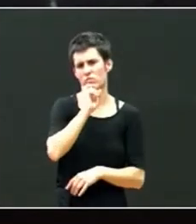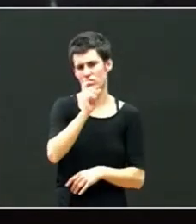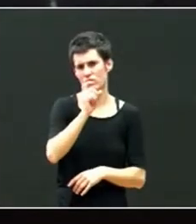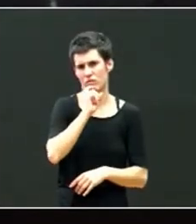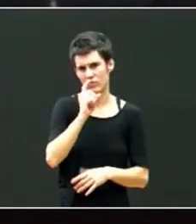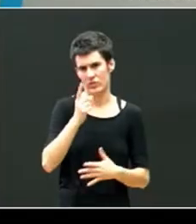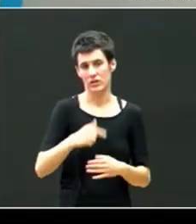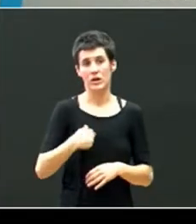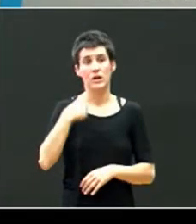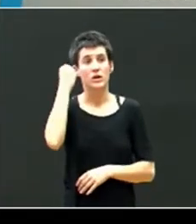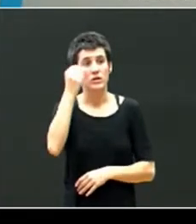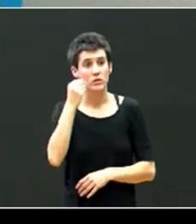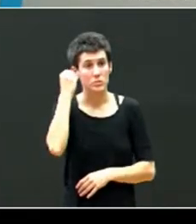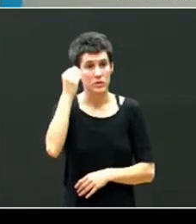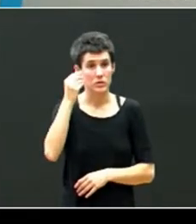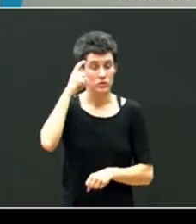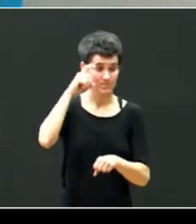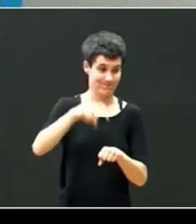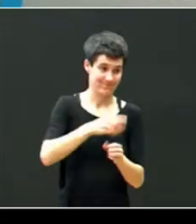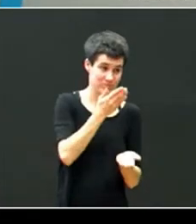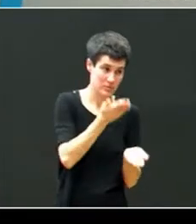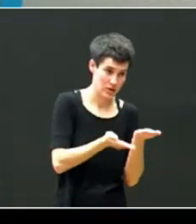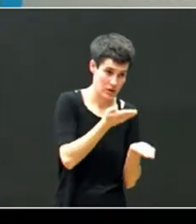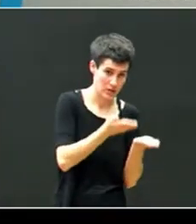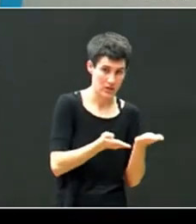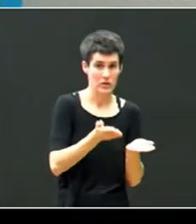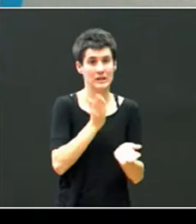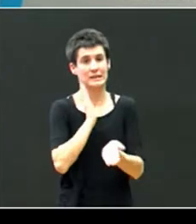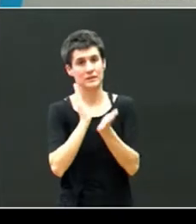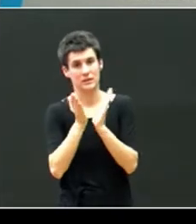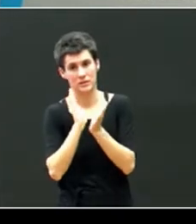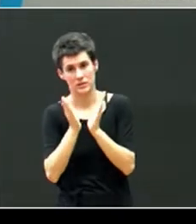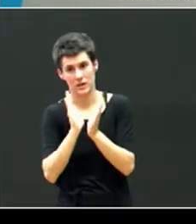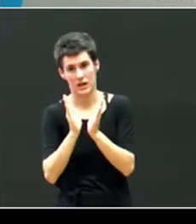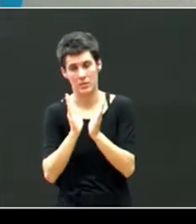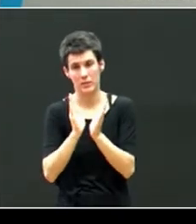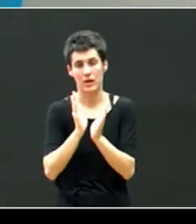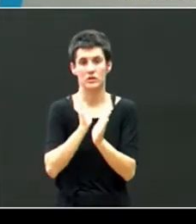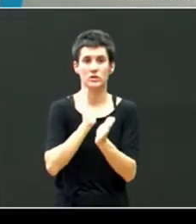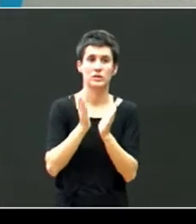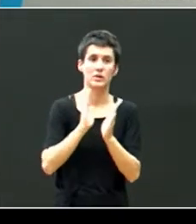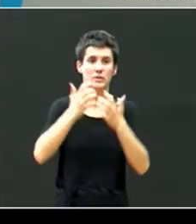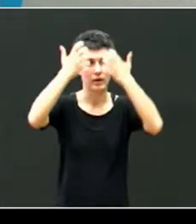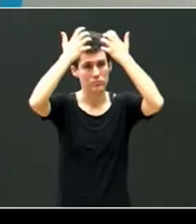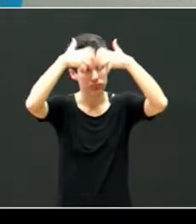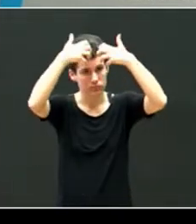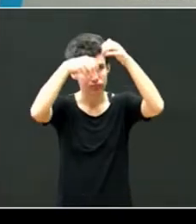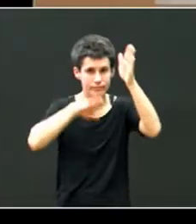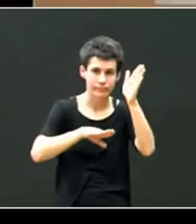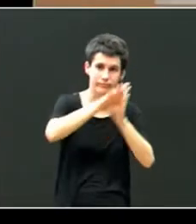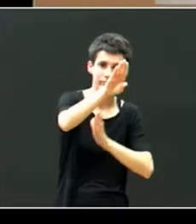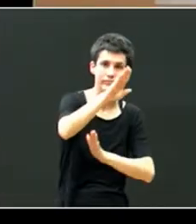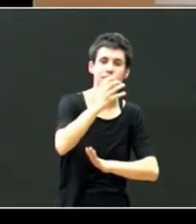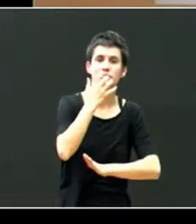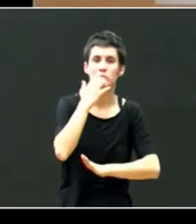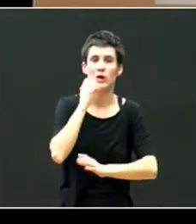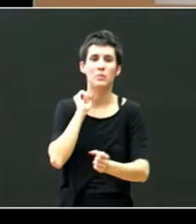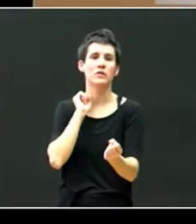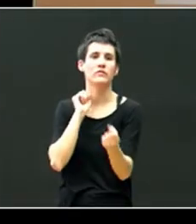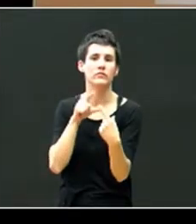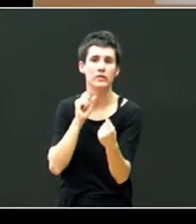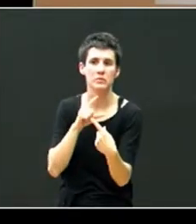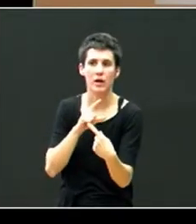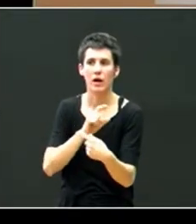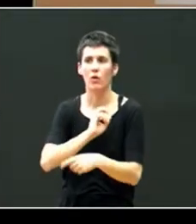creo que las valoraciones neuropsicológicas y el trabajo con las neuroterapias y las terapias para el neurodesarrollo como puede ser el neurofeedback y otro tipo de